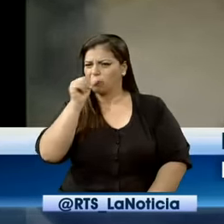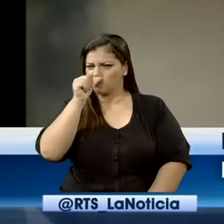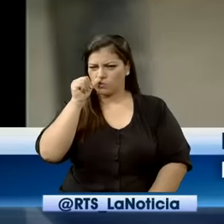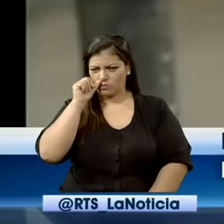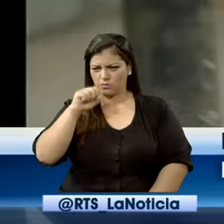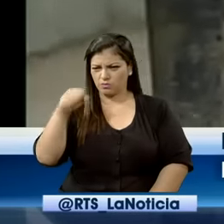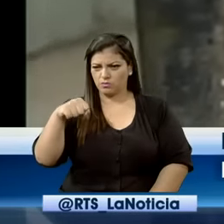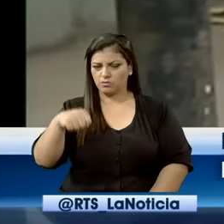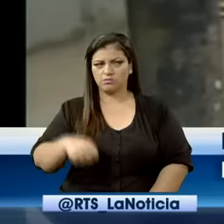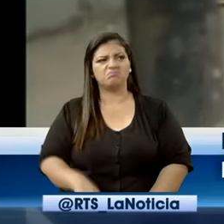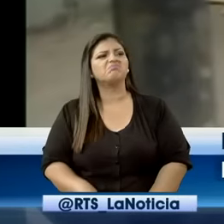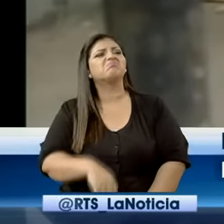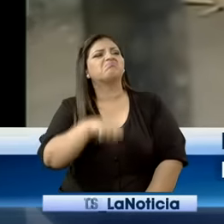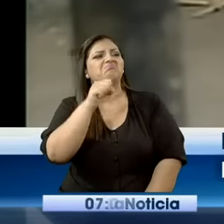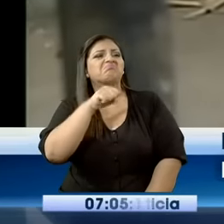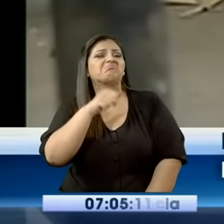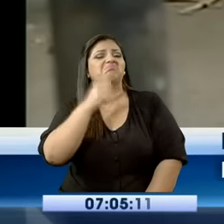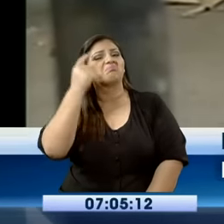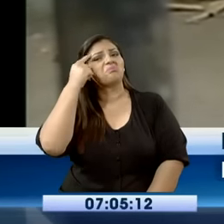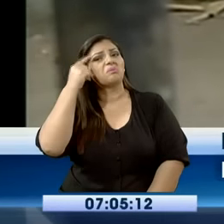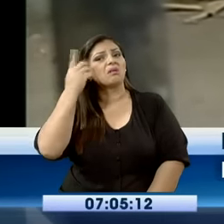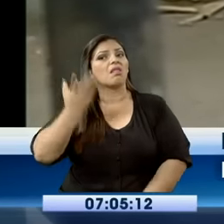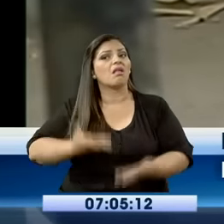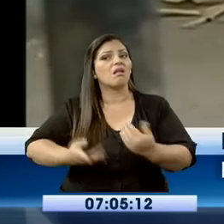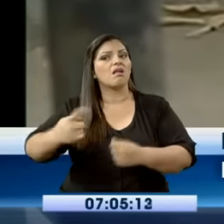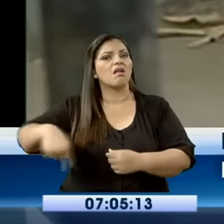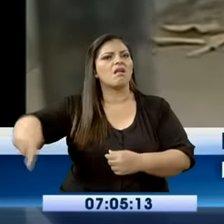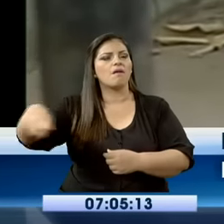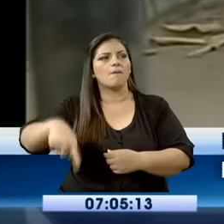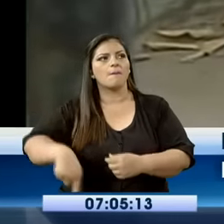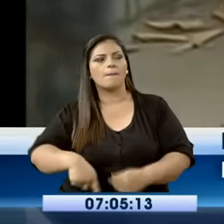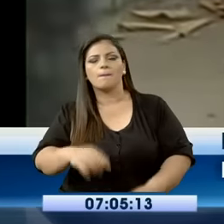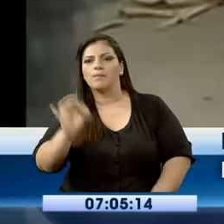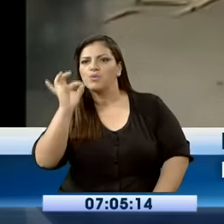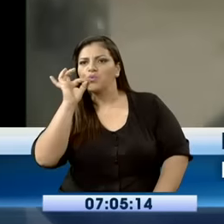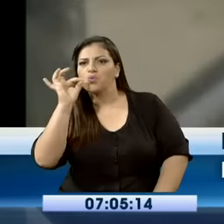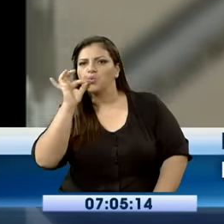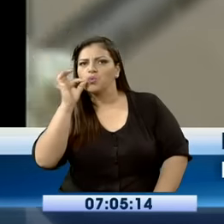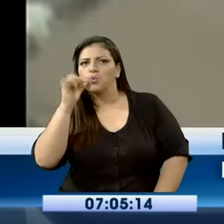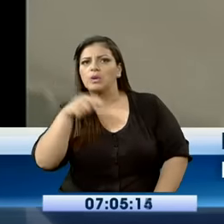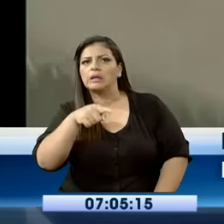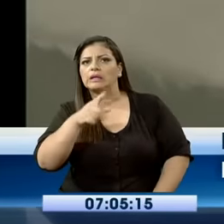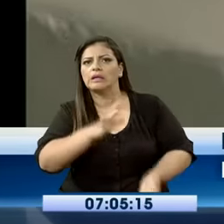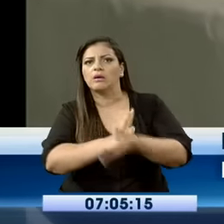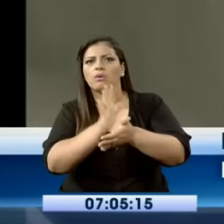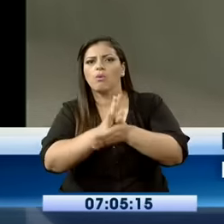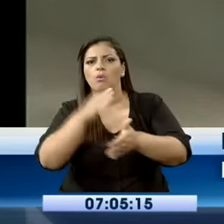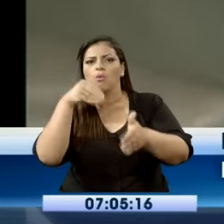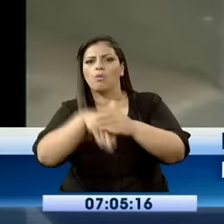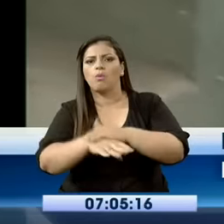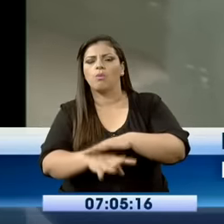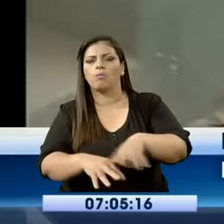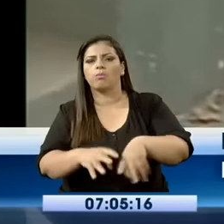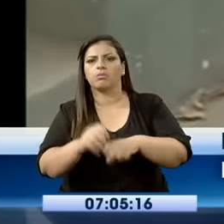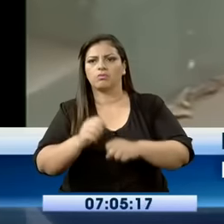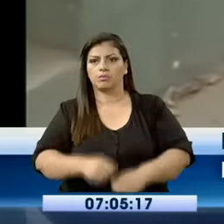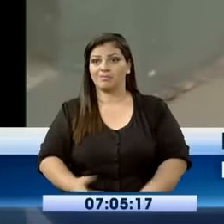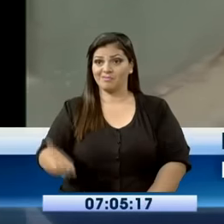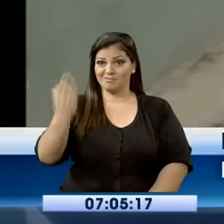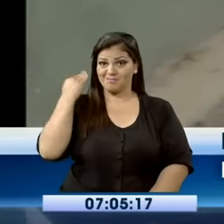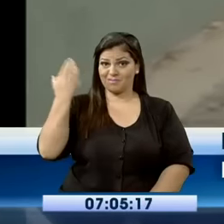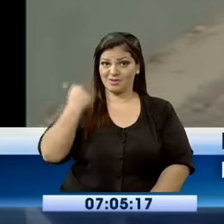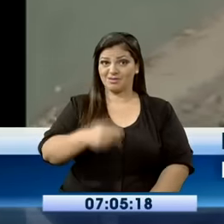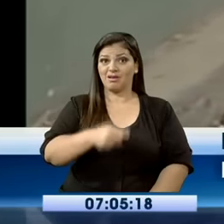de que ellos mismos roban y no se saben, pues como... Pero cuando estuvo el consejero aquí nunca ha vivido esos